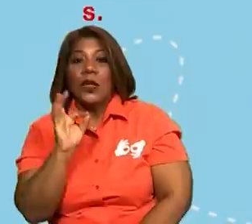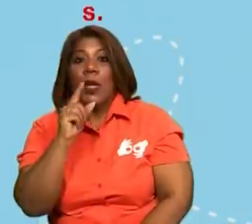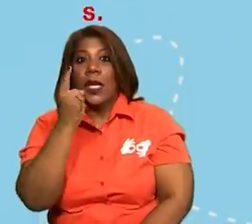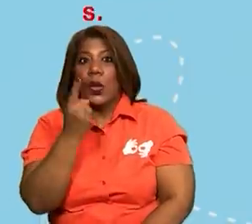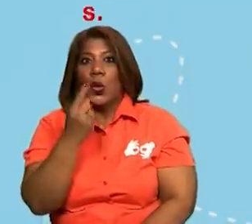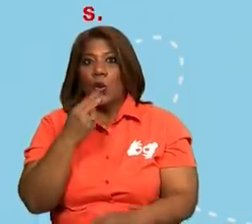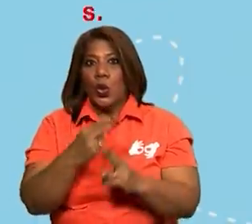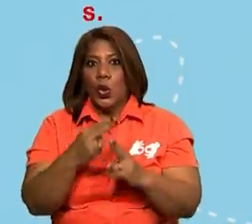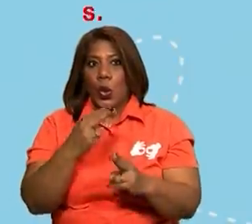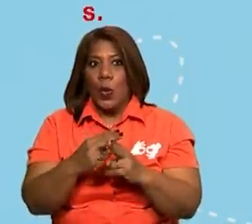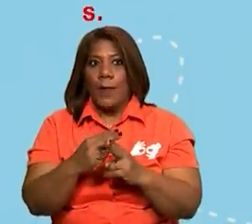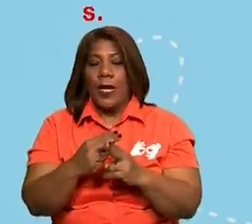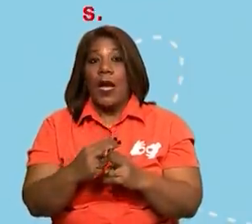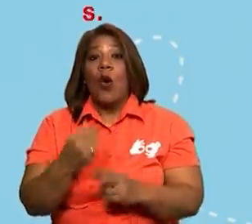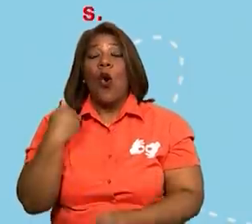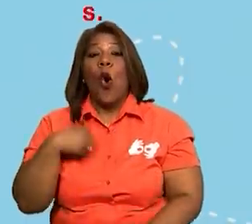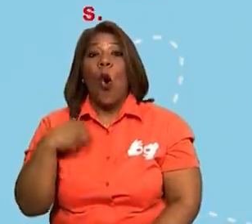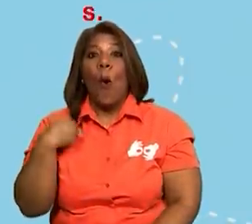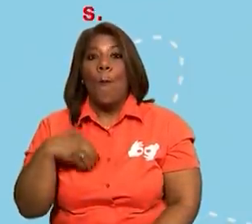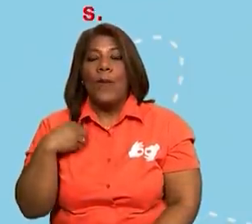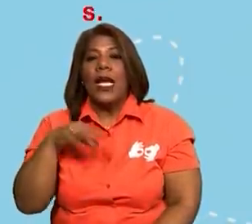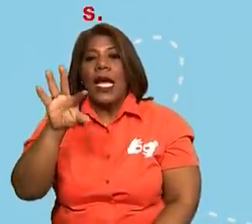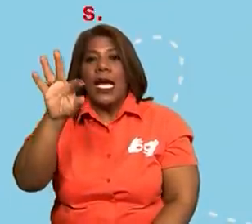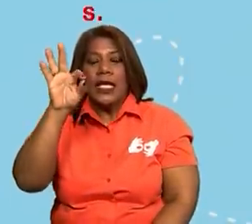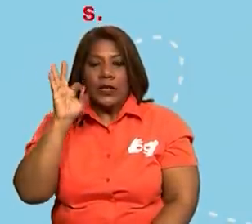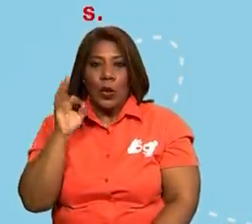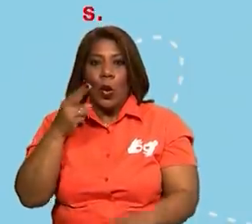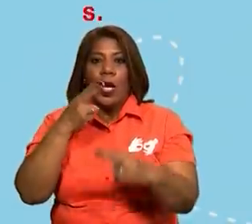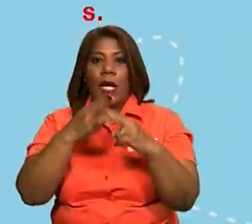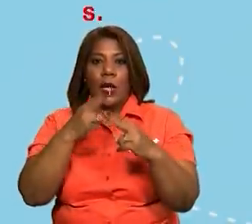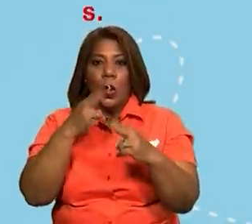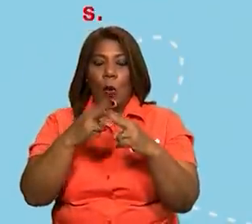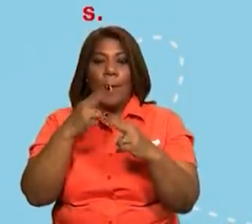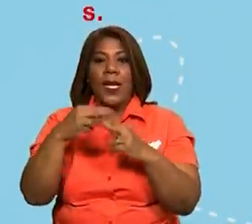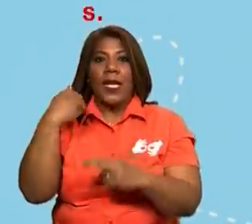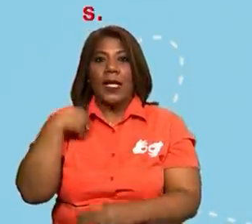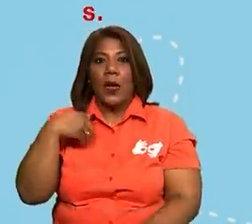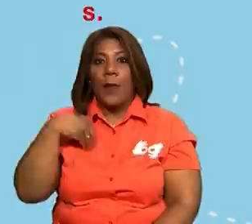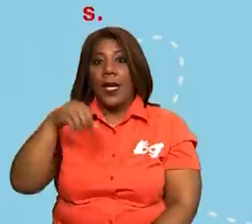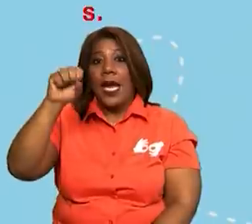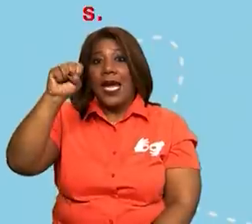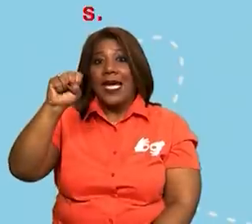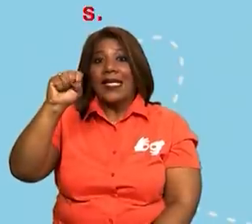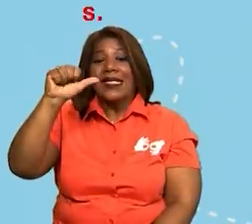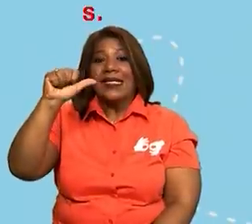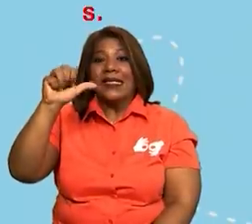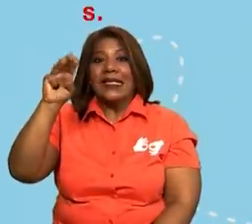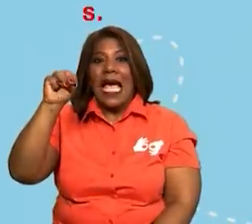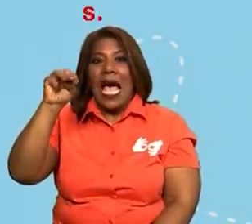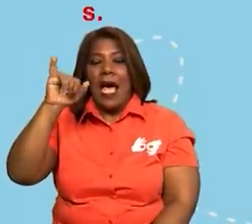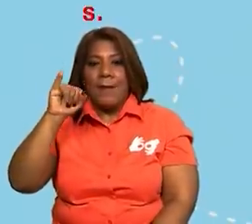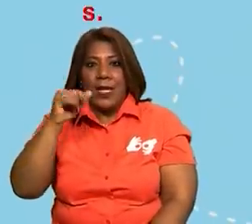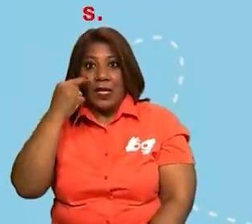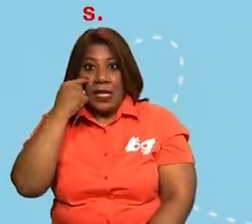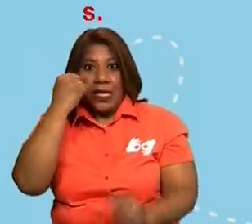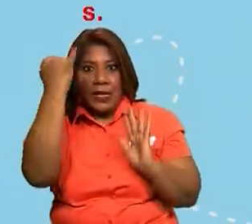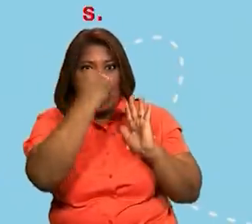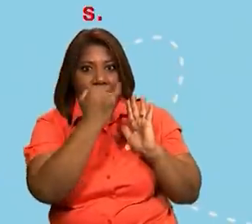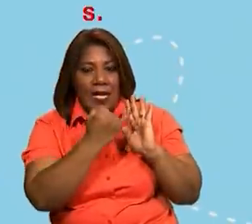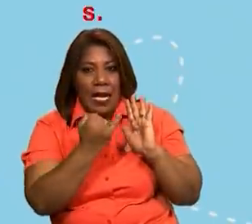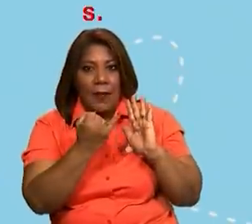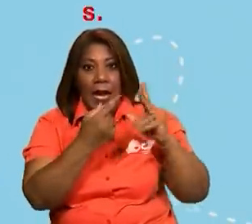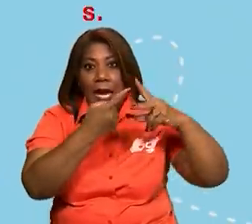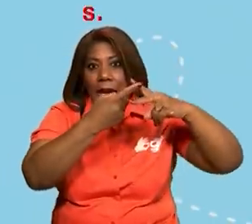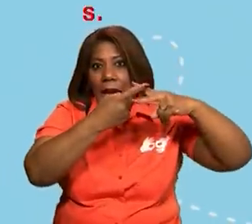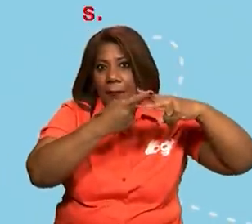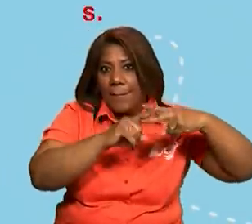Uno. ¿Quién salta la cuerda? Sammy. Sammy. Porque aquí tenemos la imagen y es un niño. Muy bien.